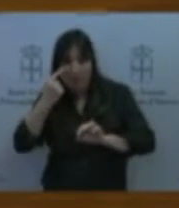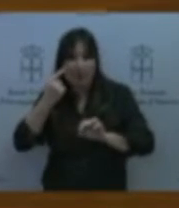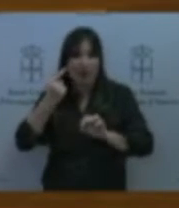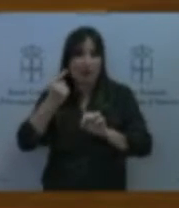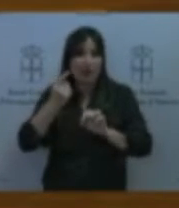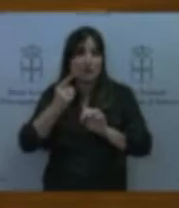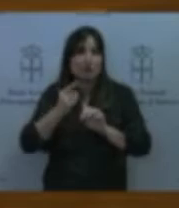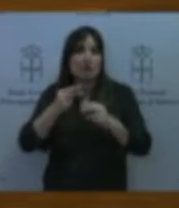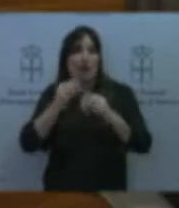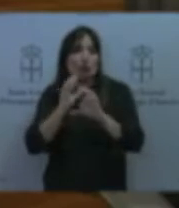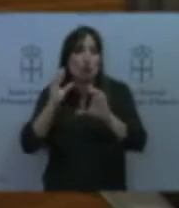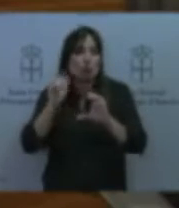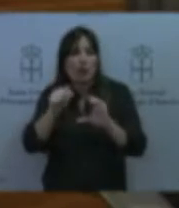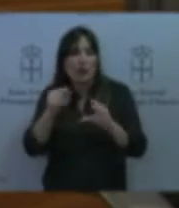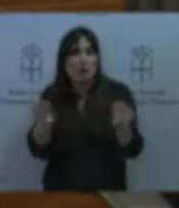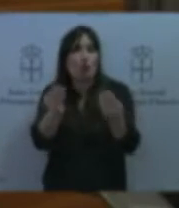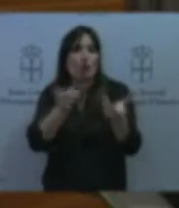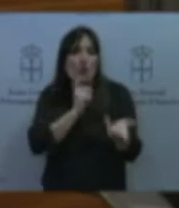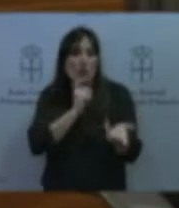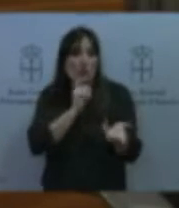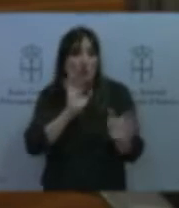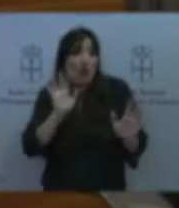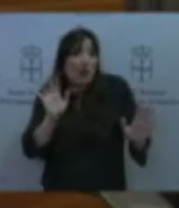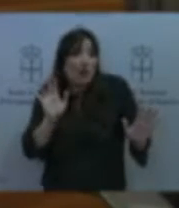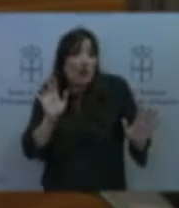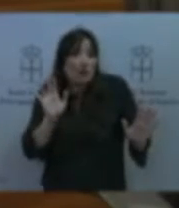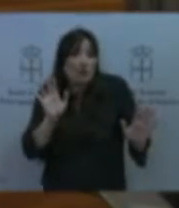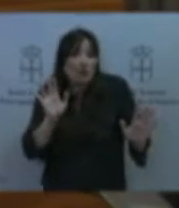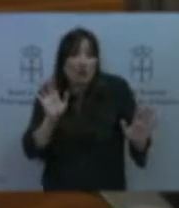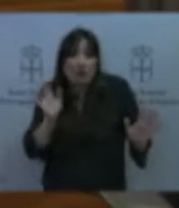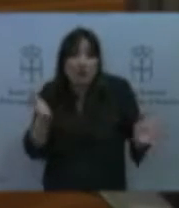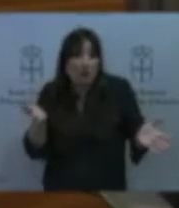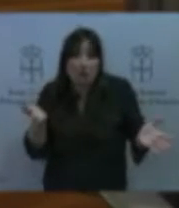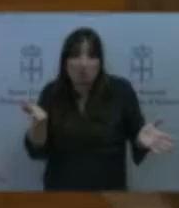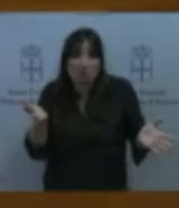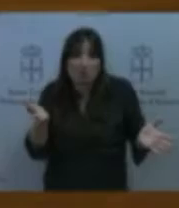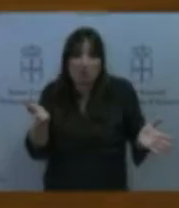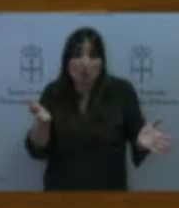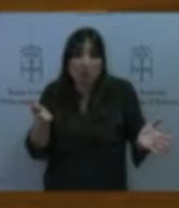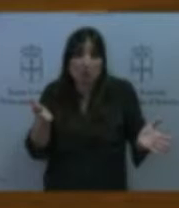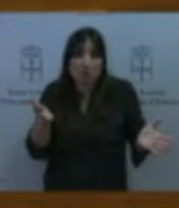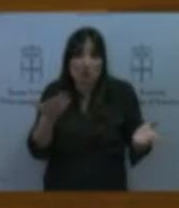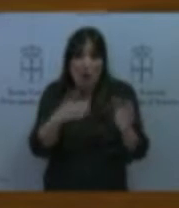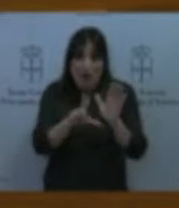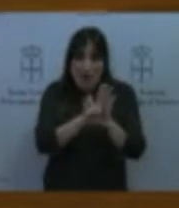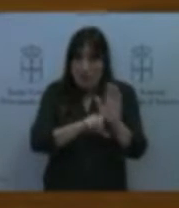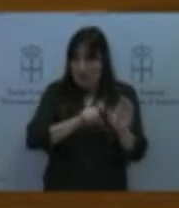pero no nos creemos ese modelo de participación y no hay prisa por recibirles